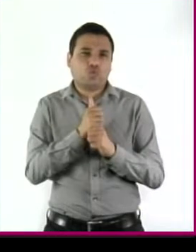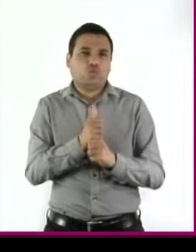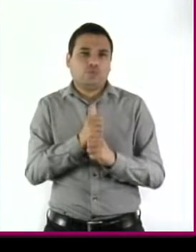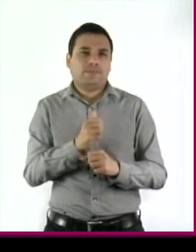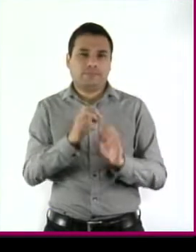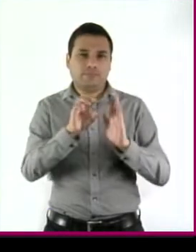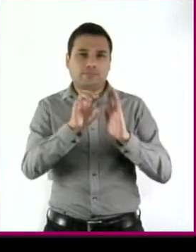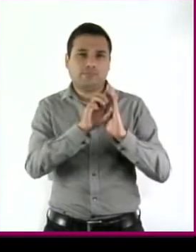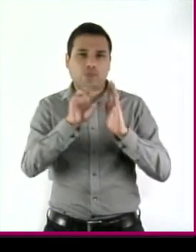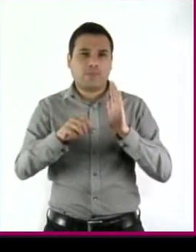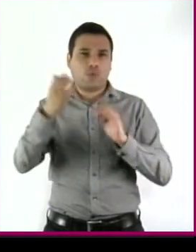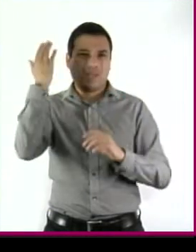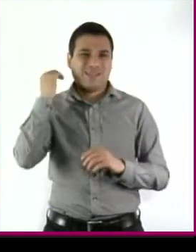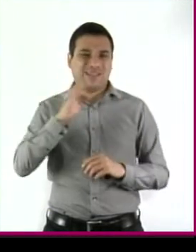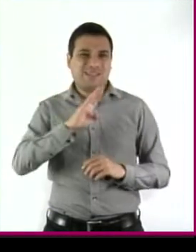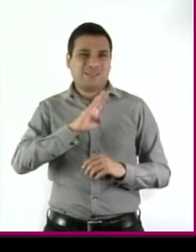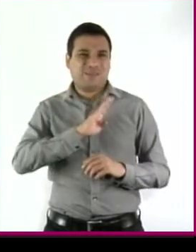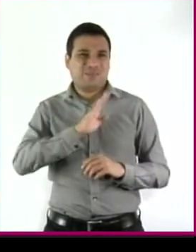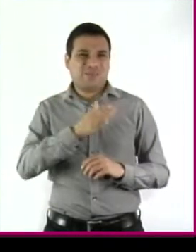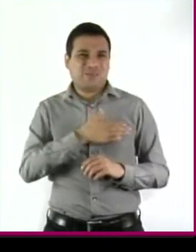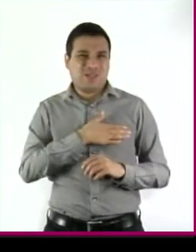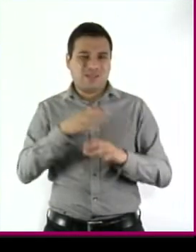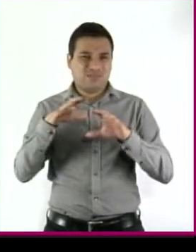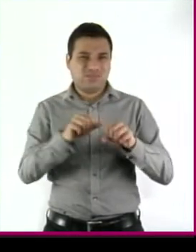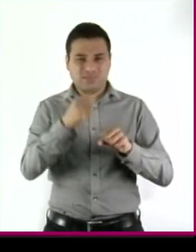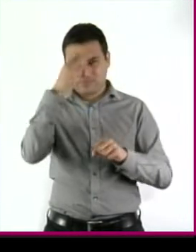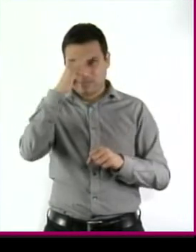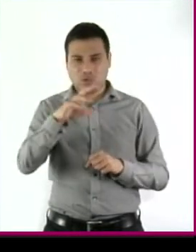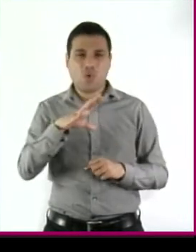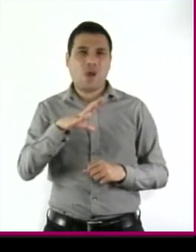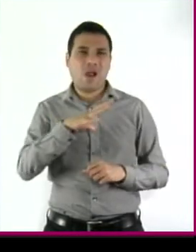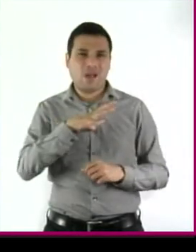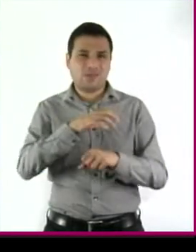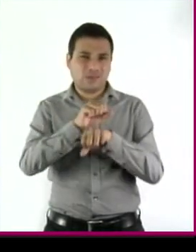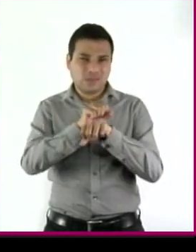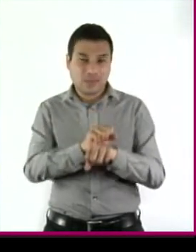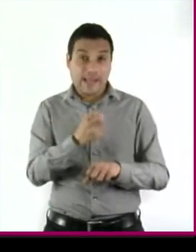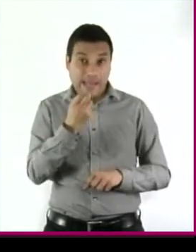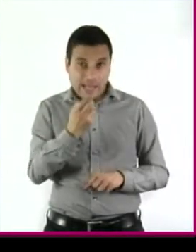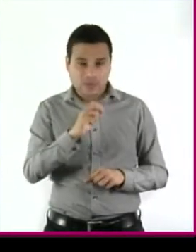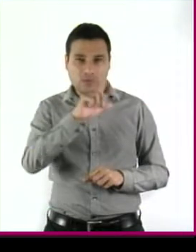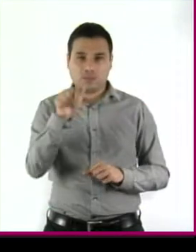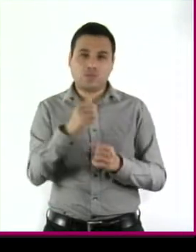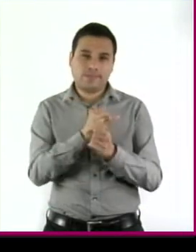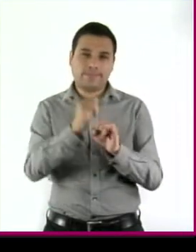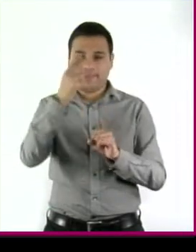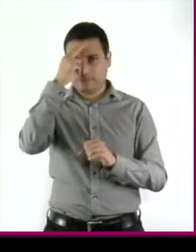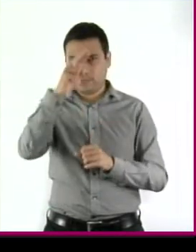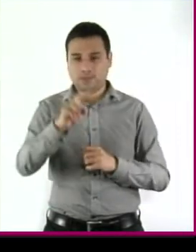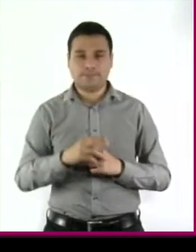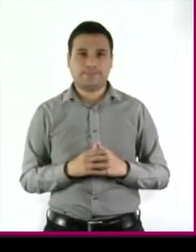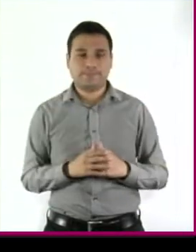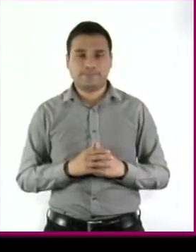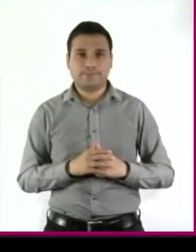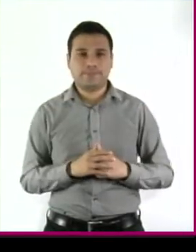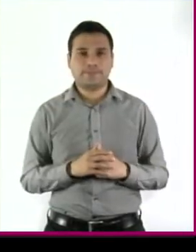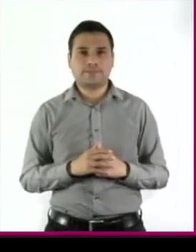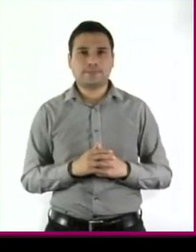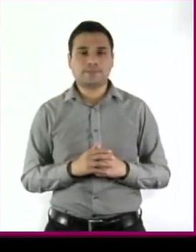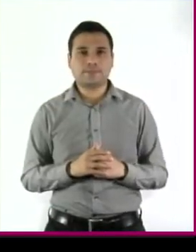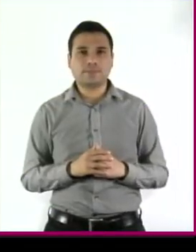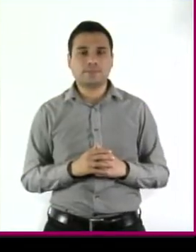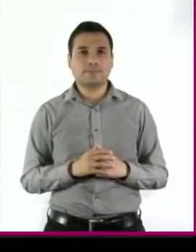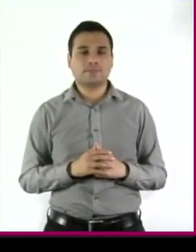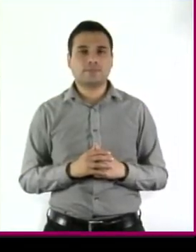nuestro país, que existían personas esclavizadas. Esa fue una de las razones que llevaron a la independencia de México. Pero la